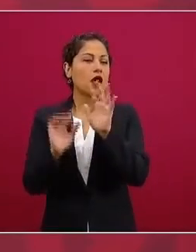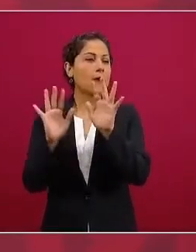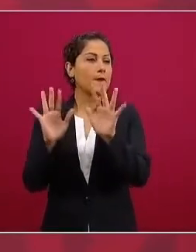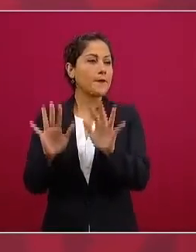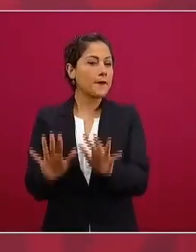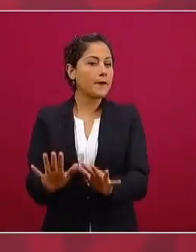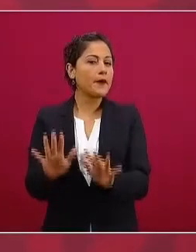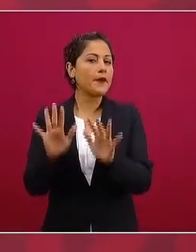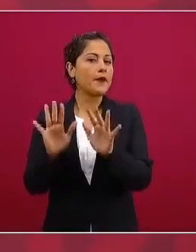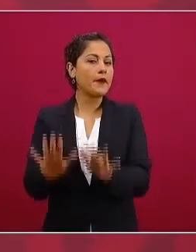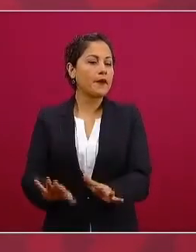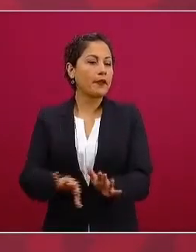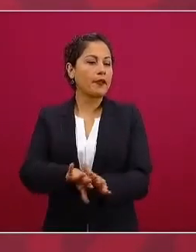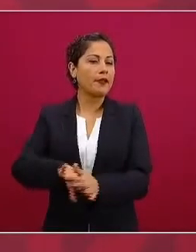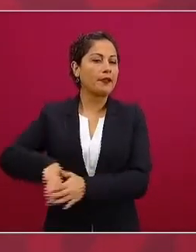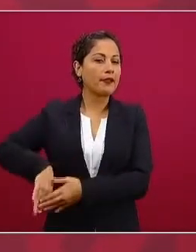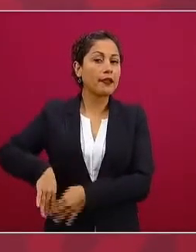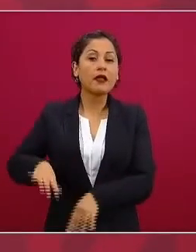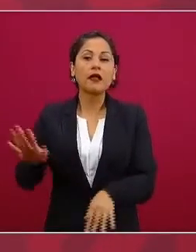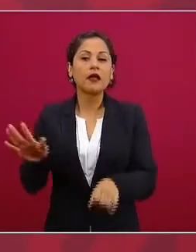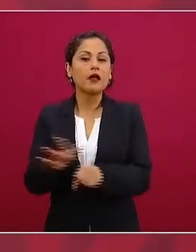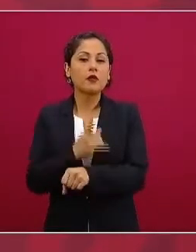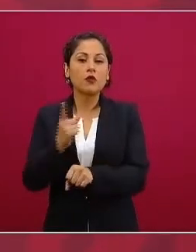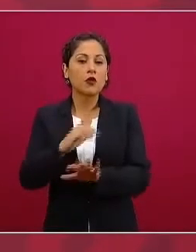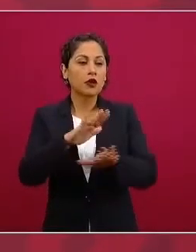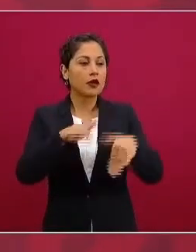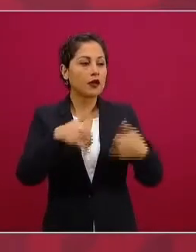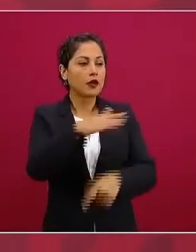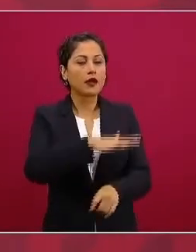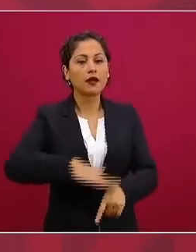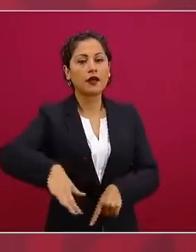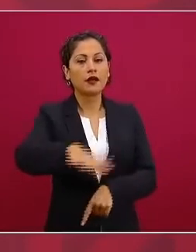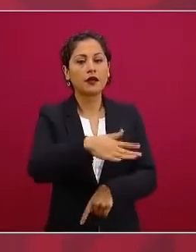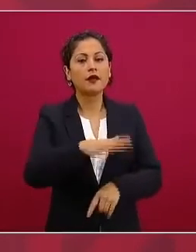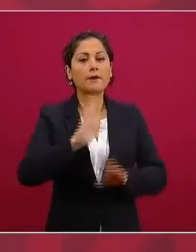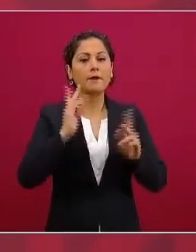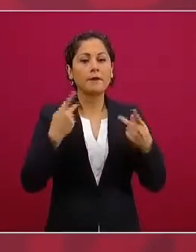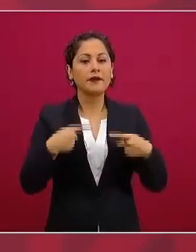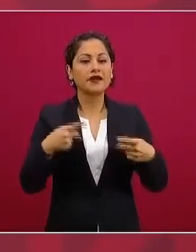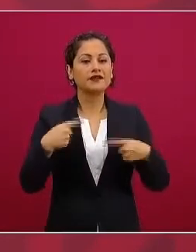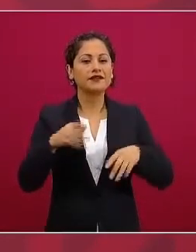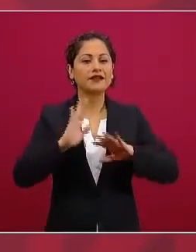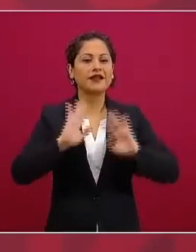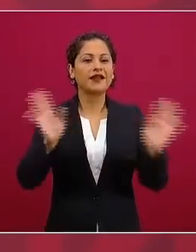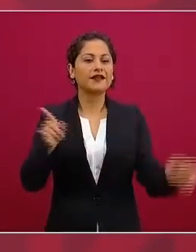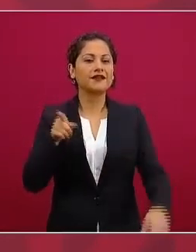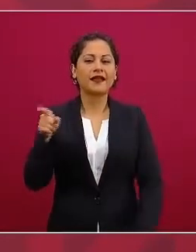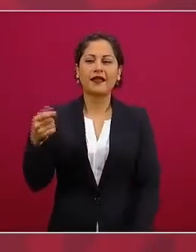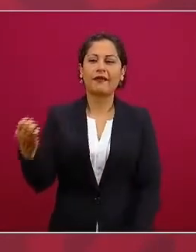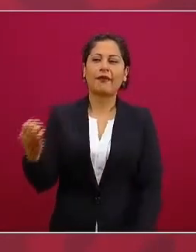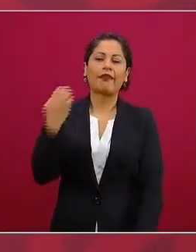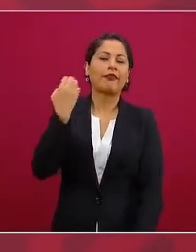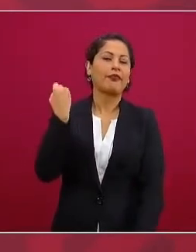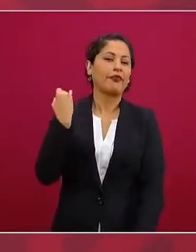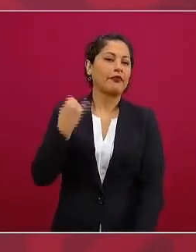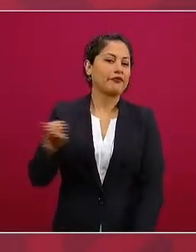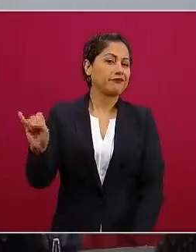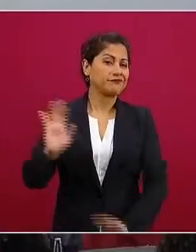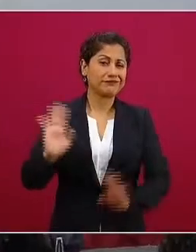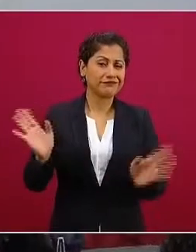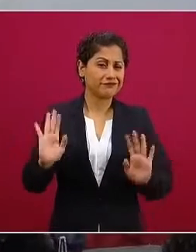haciendo a un lado ya la gente no les cree a quienes mienten